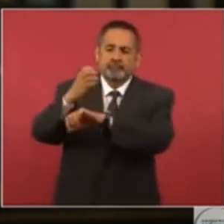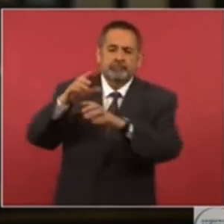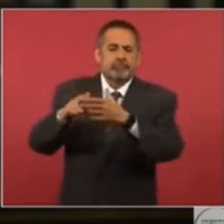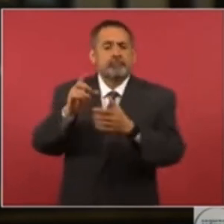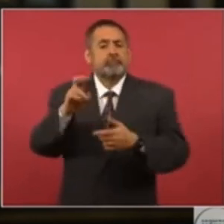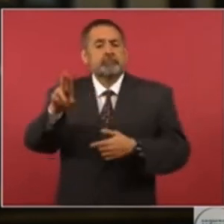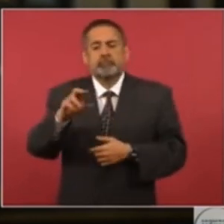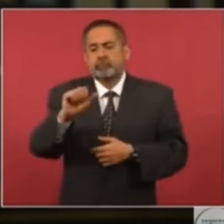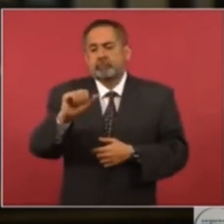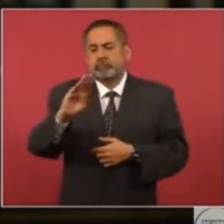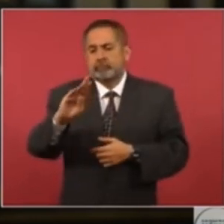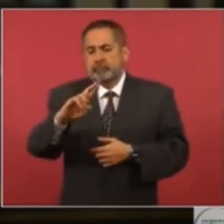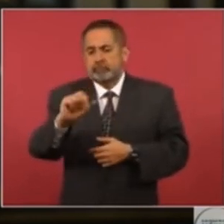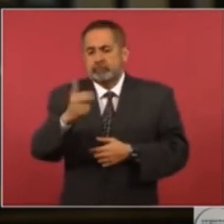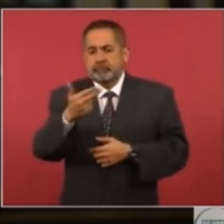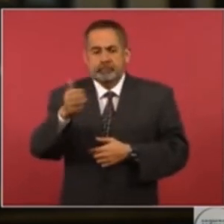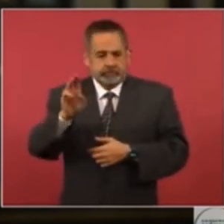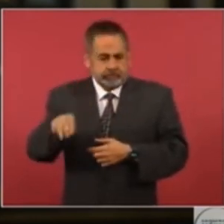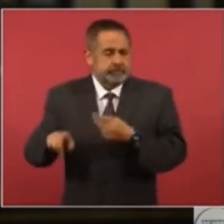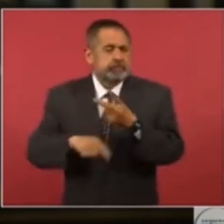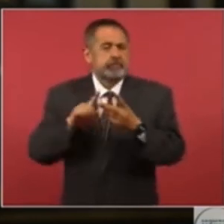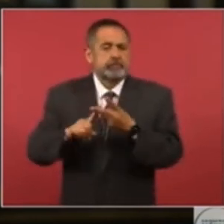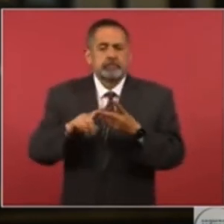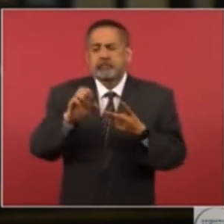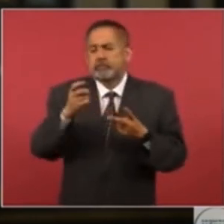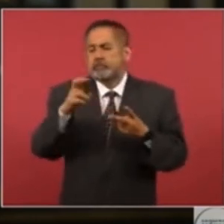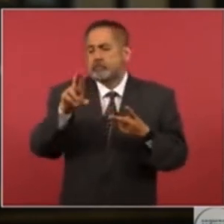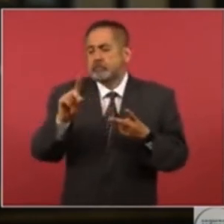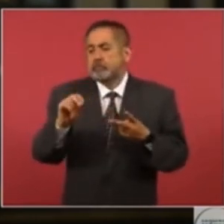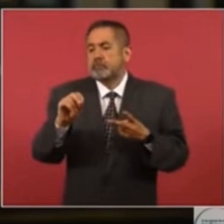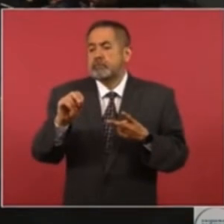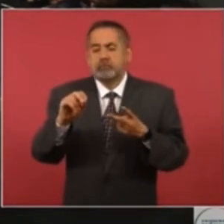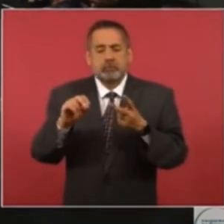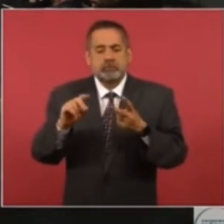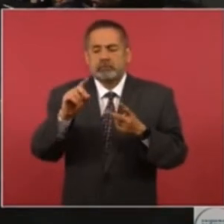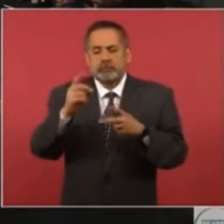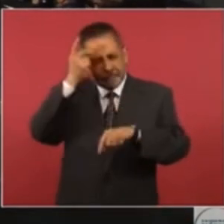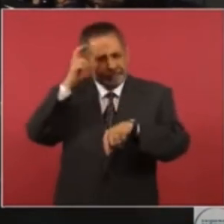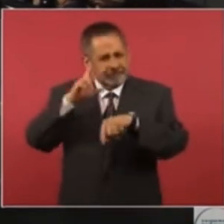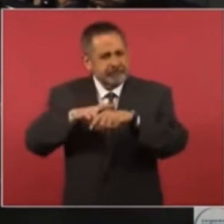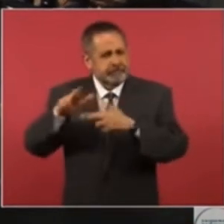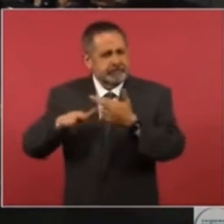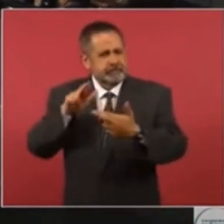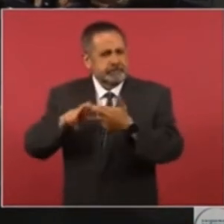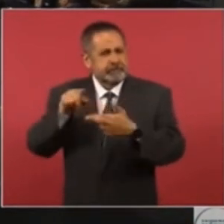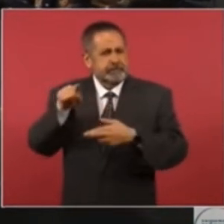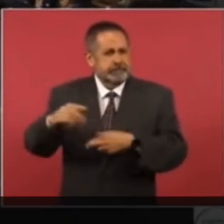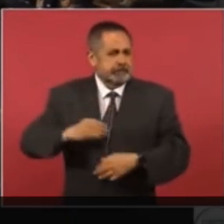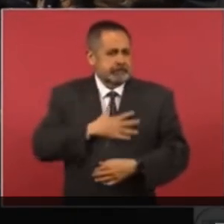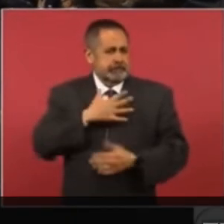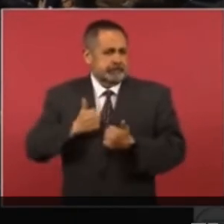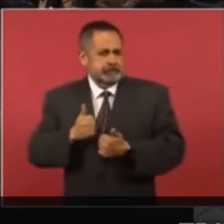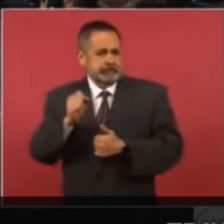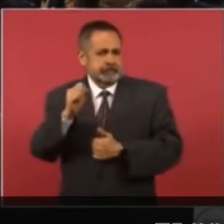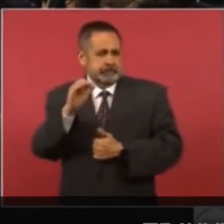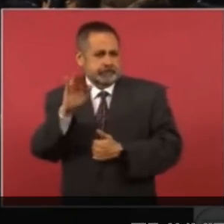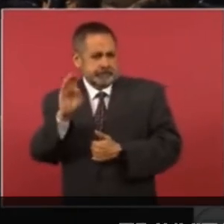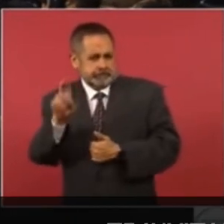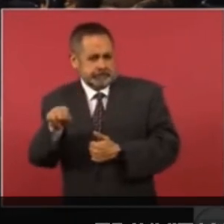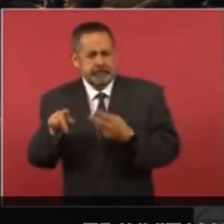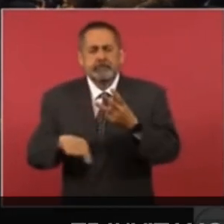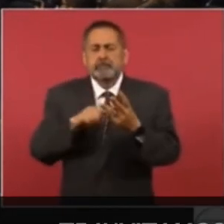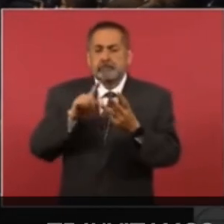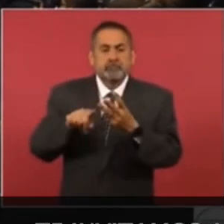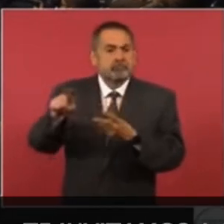al doctor Abraham Mendoza Centeno, al Eduardo Durán, director regional de la Secretaría de Bienestar, quienes también nos han estado